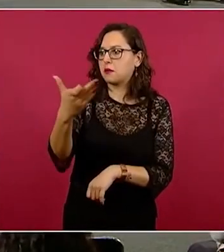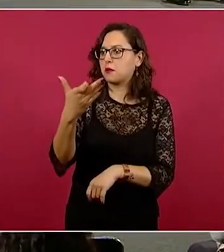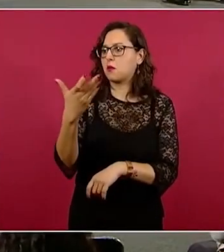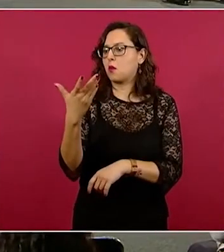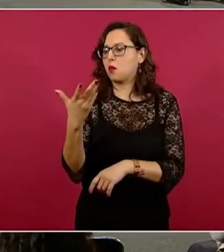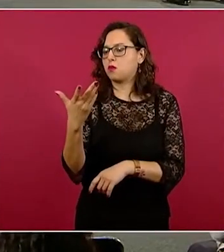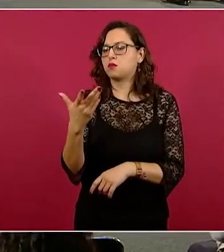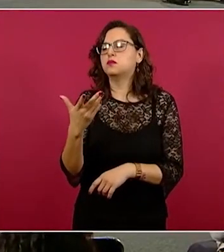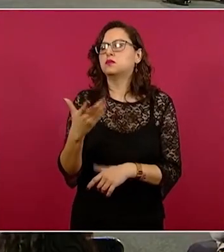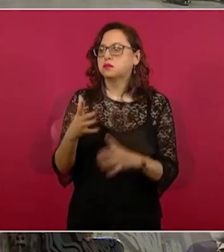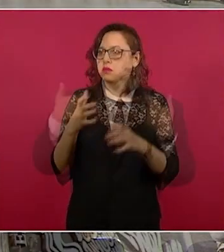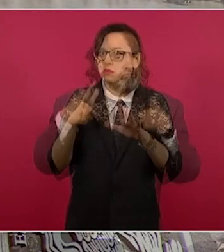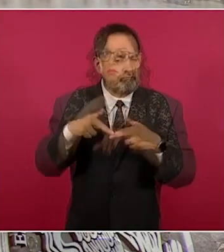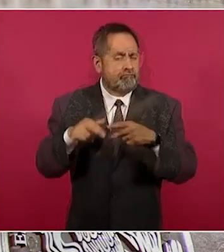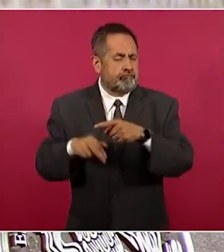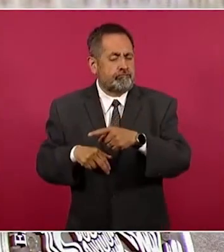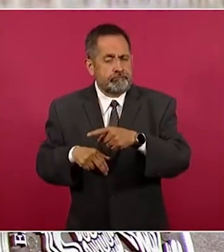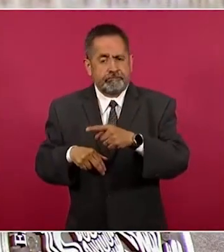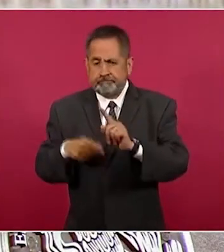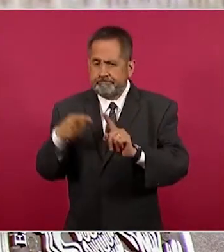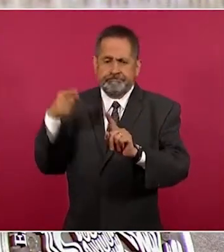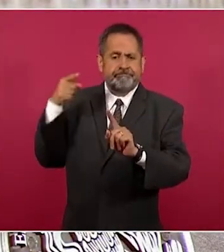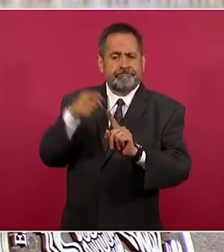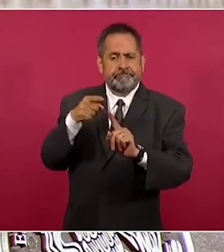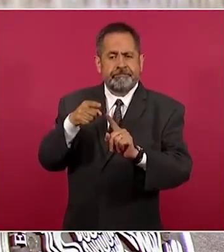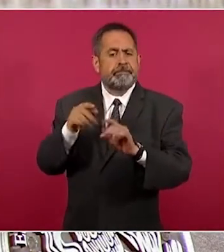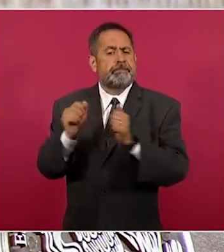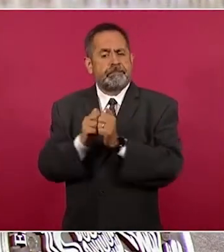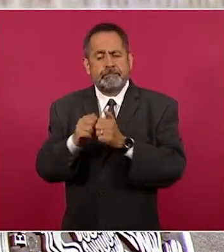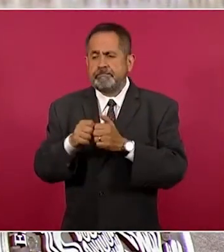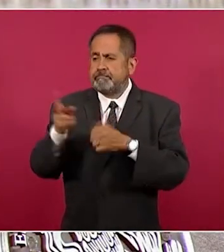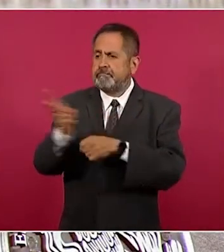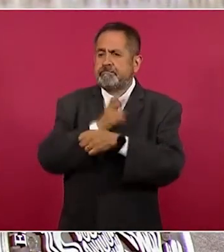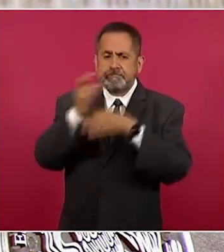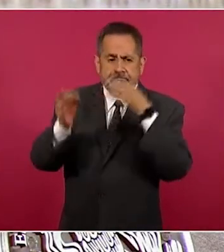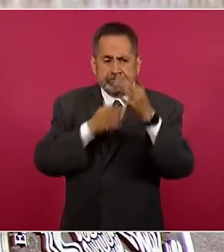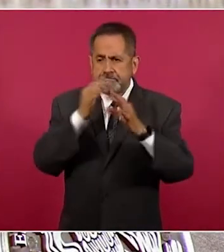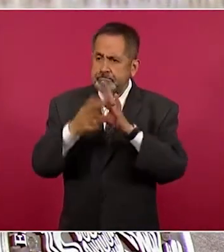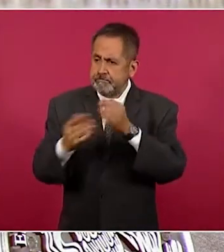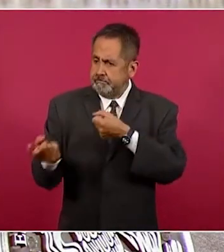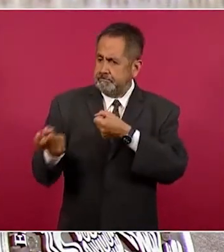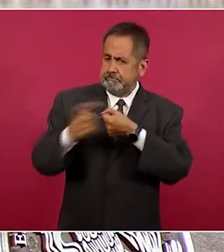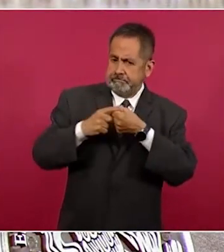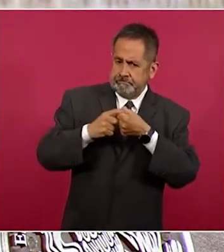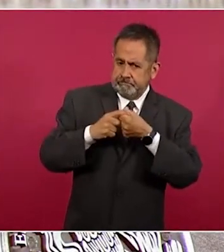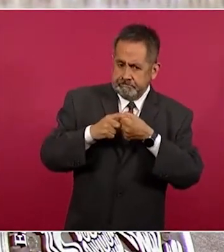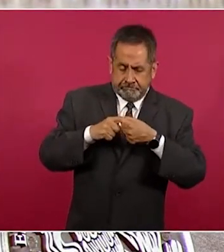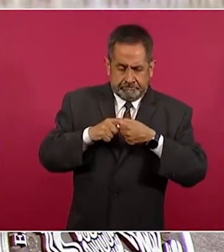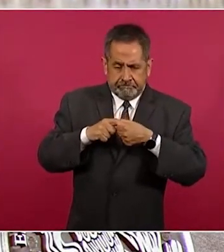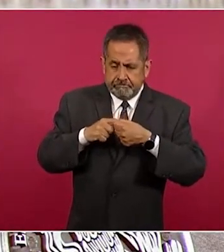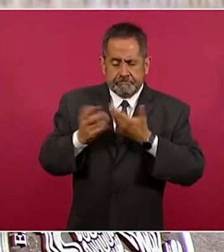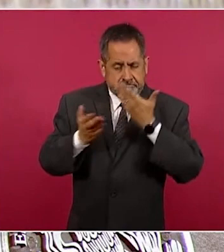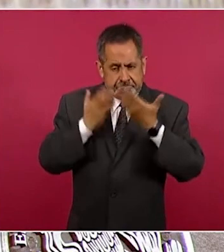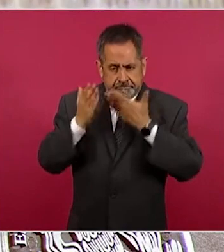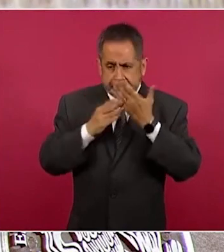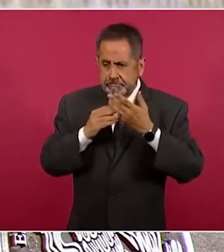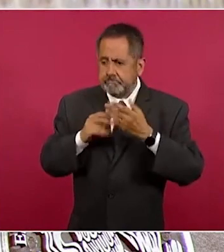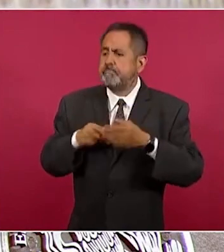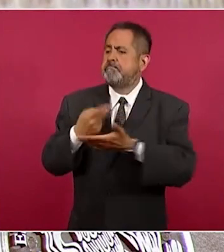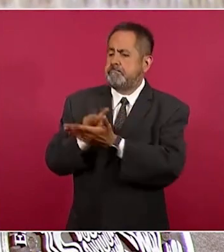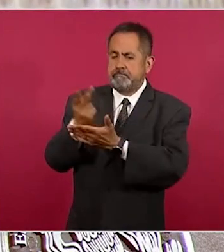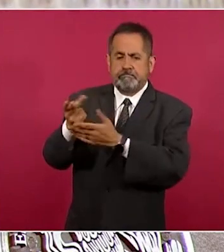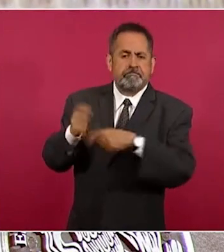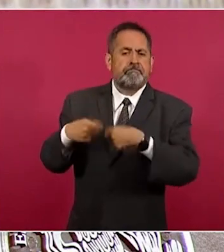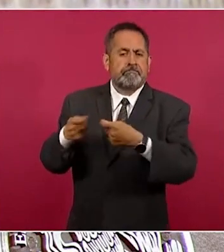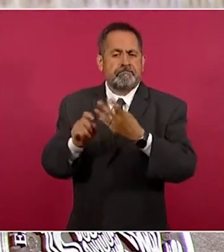aprendizaje seguros y sanos. Para el año 2023 se pretende atender a 113 mil escuelas con un